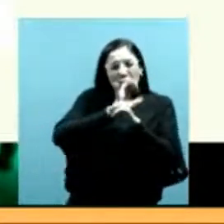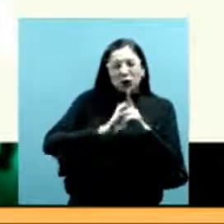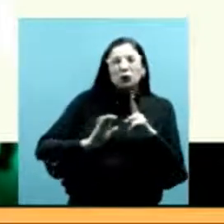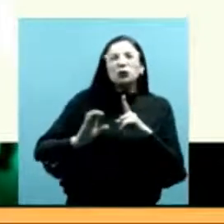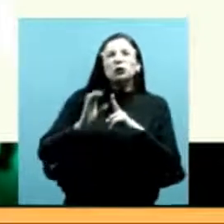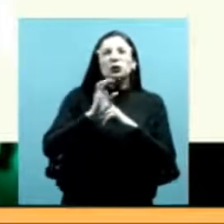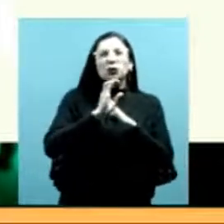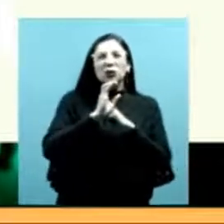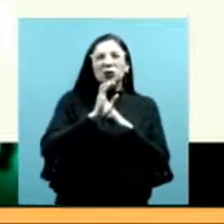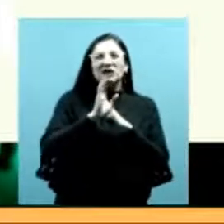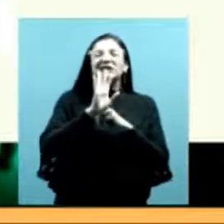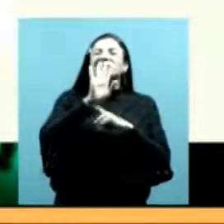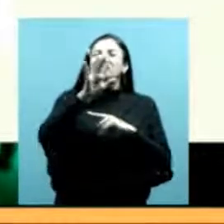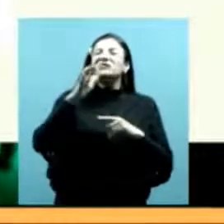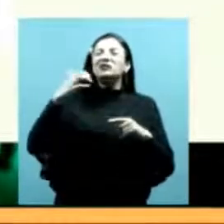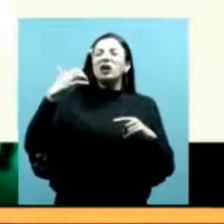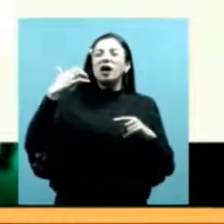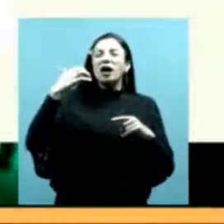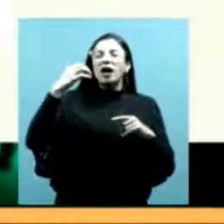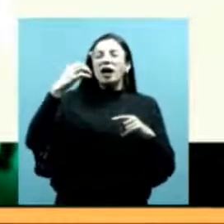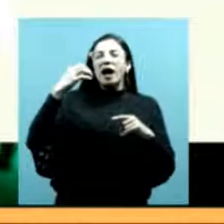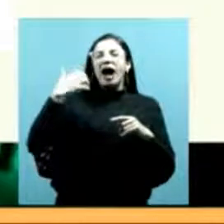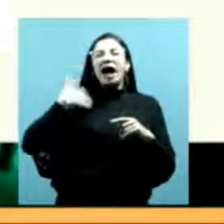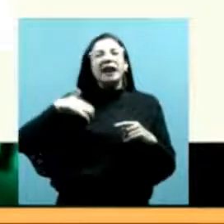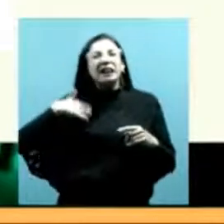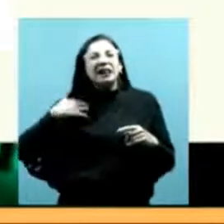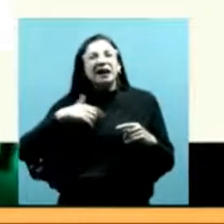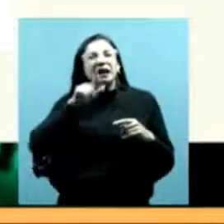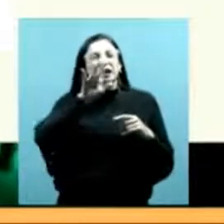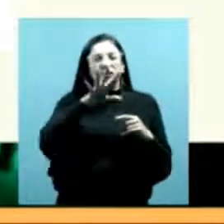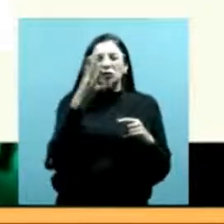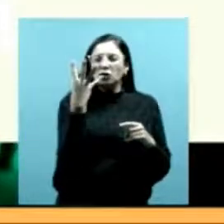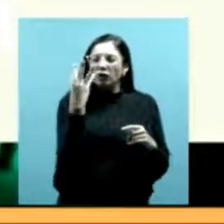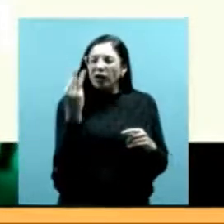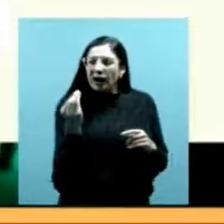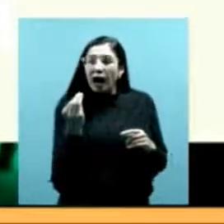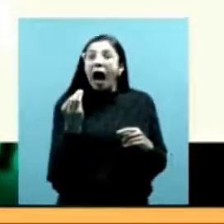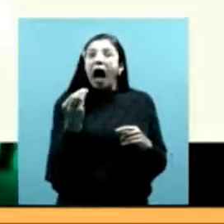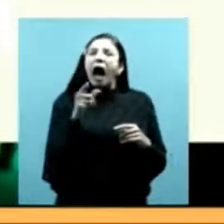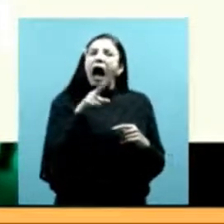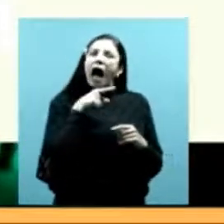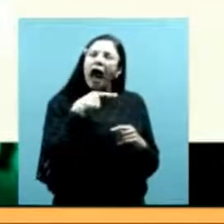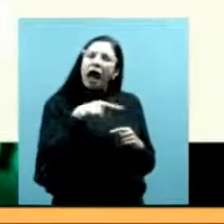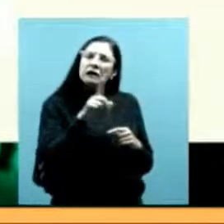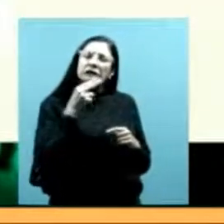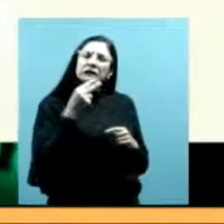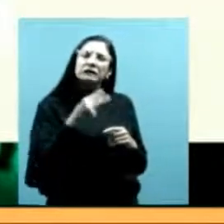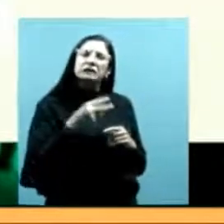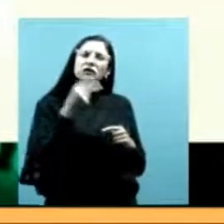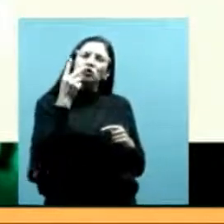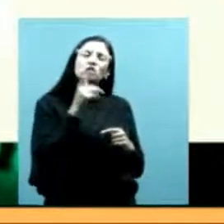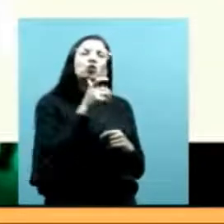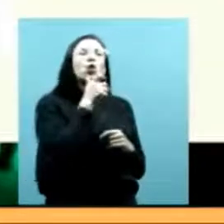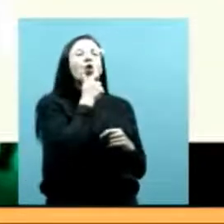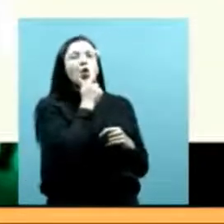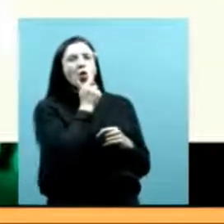desde Buenos Aires con toda su familia con carros con acabas varios kilómetros por varios meses de viaje